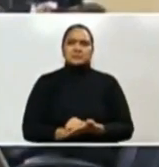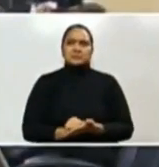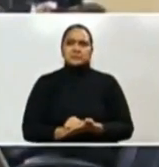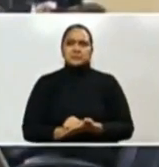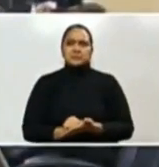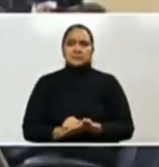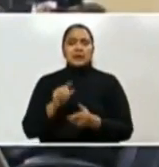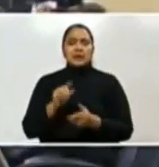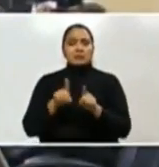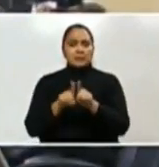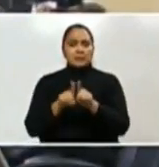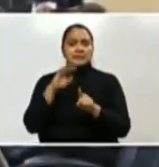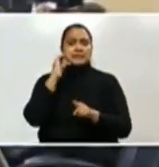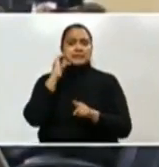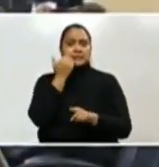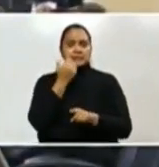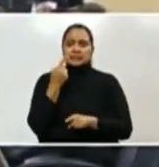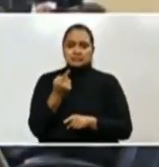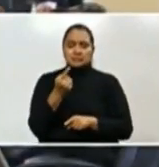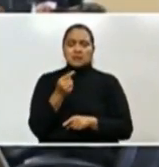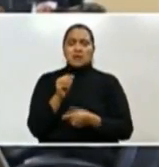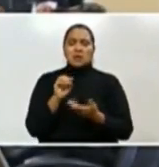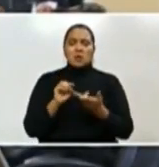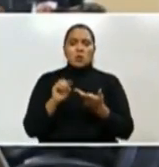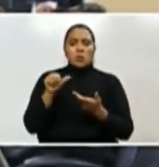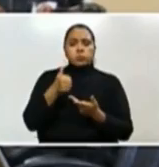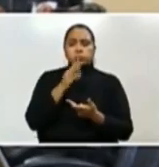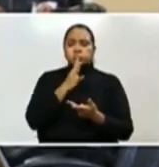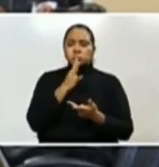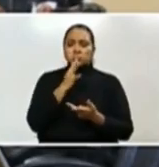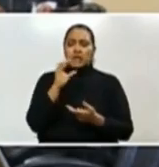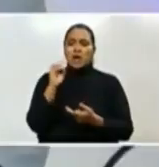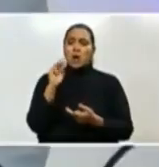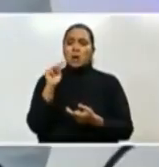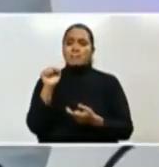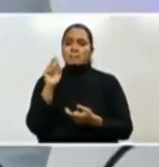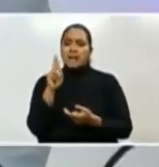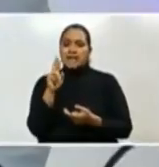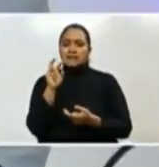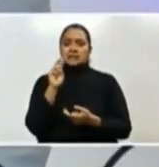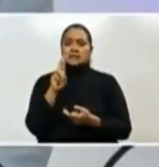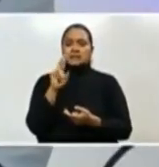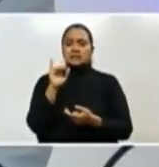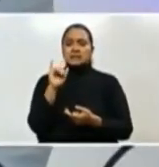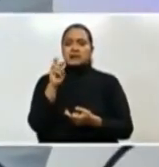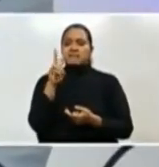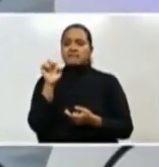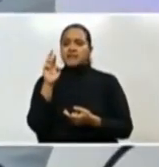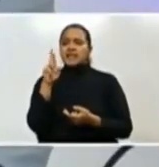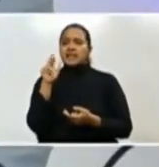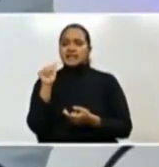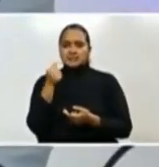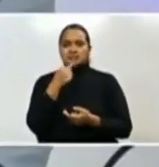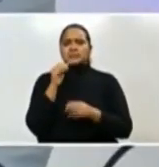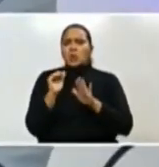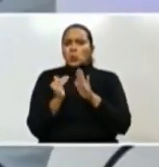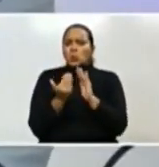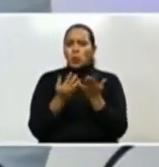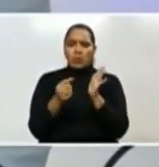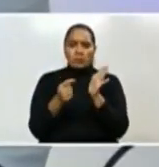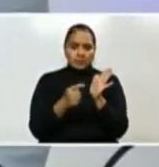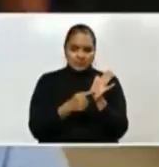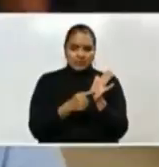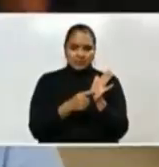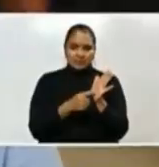quisiera darle la palabra a don Omar Rivera, Secretario General del FONAC, para que nos explique cómo van a hacer esta